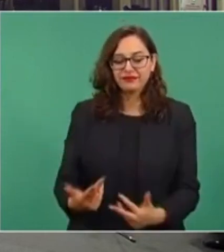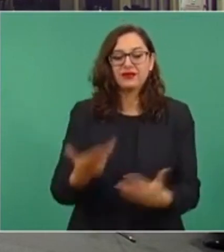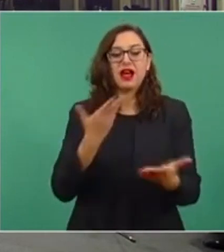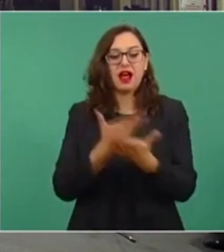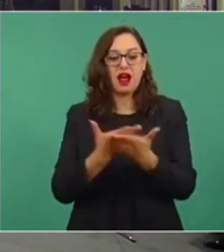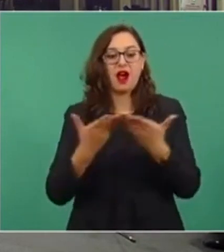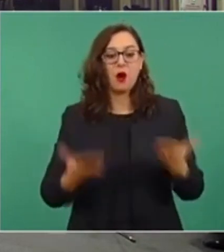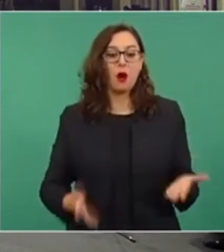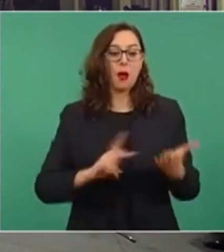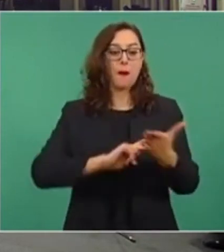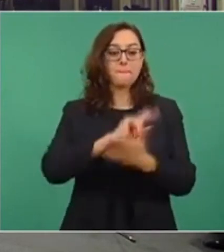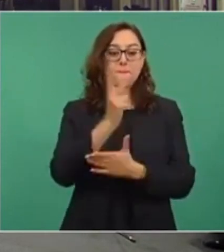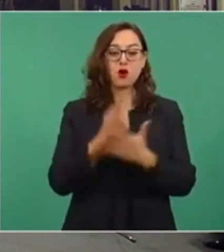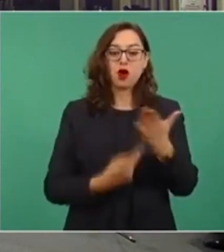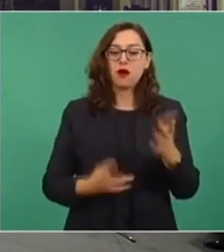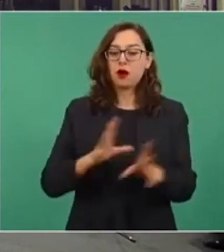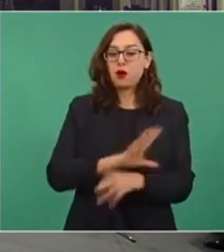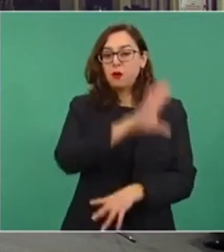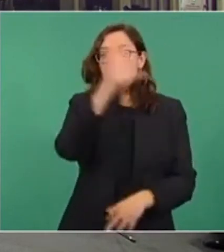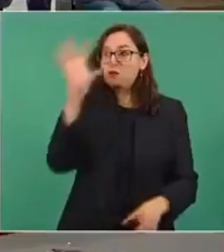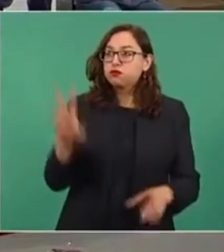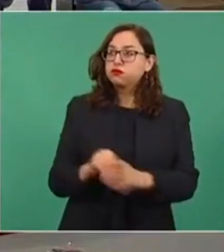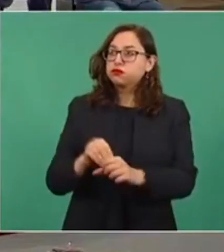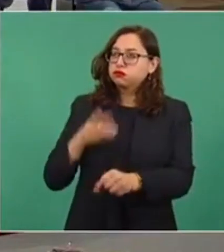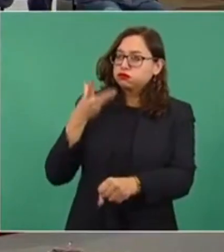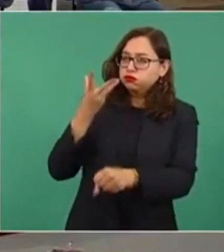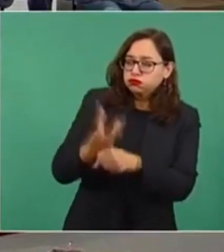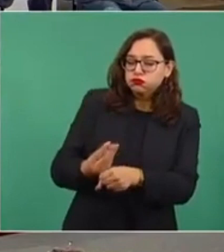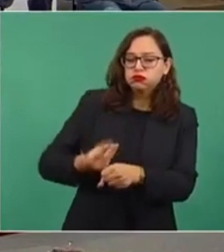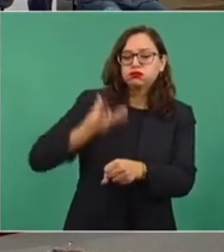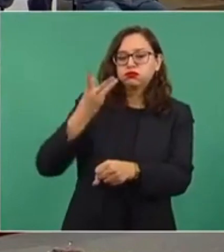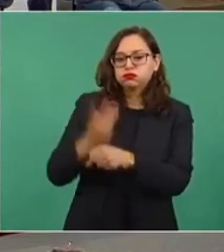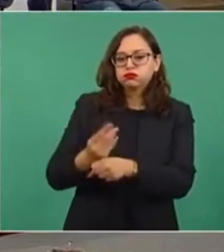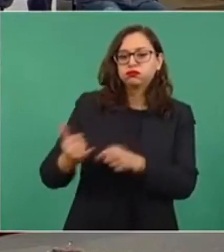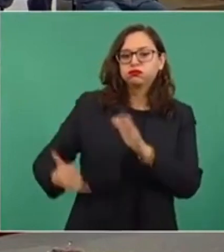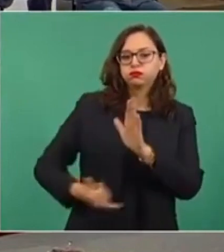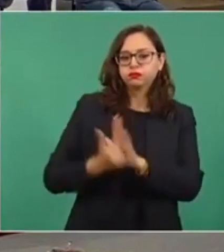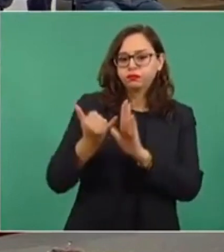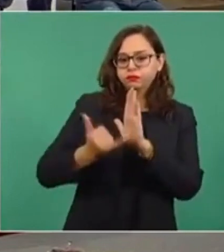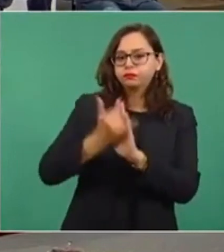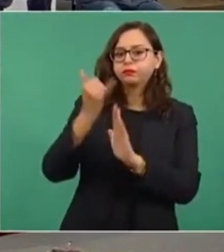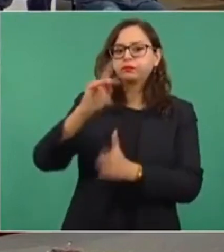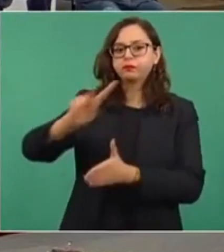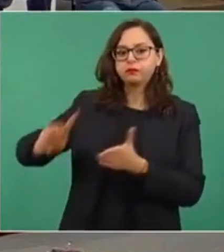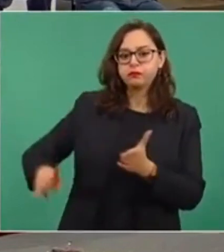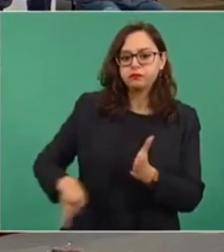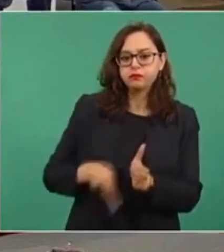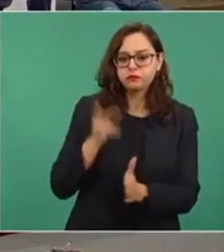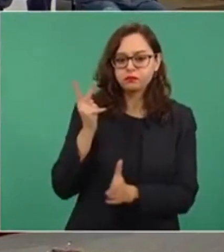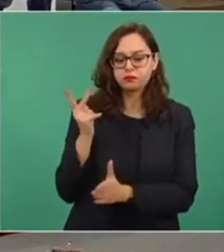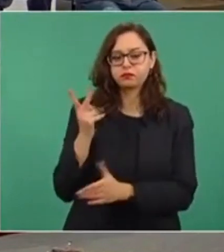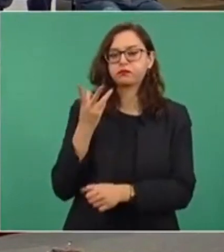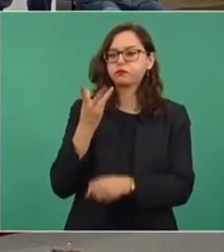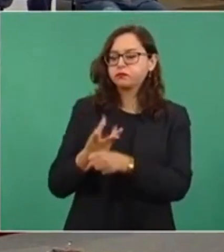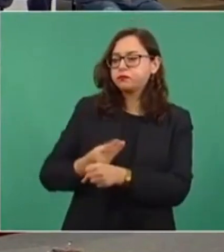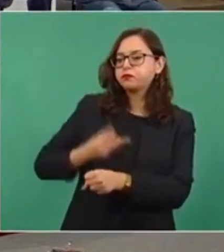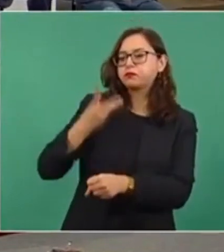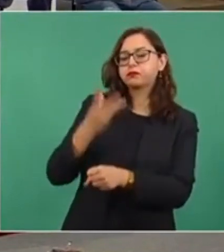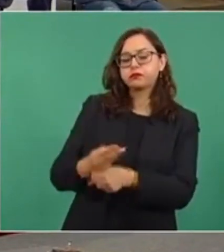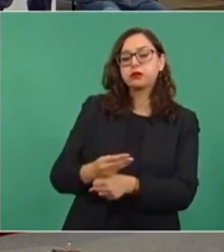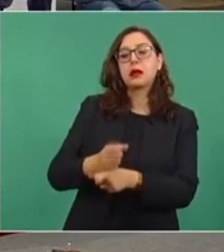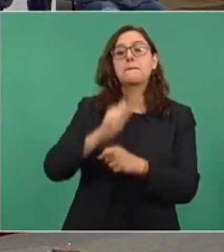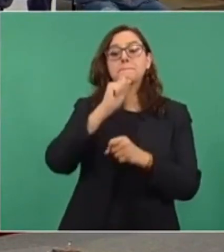reconstrucción de espacios públicos y en especial